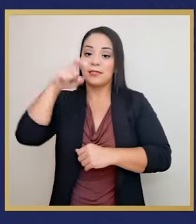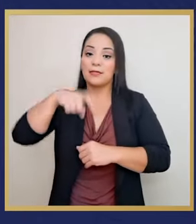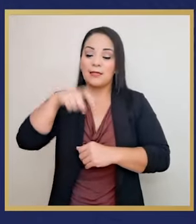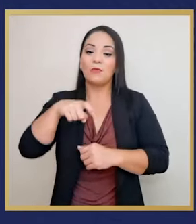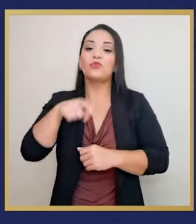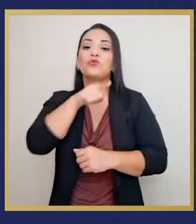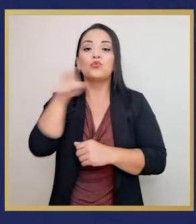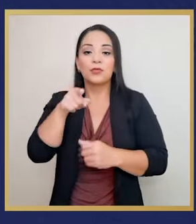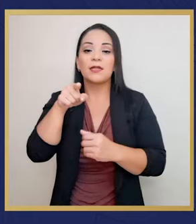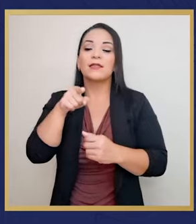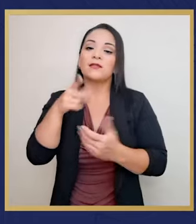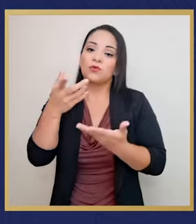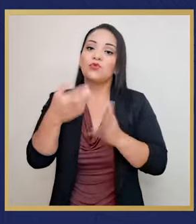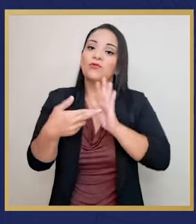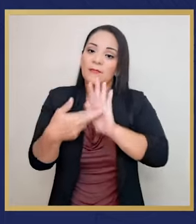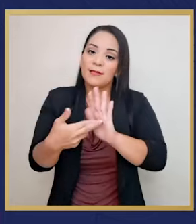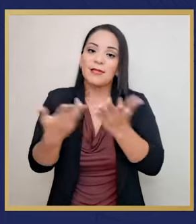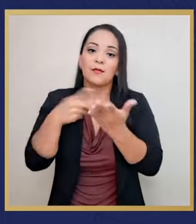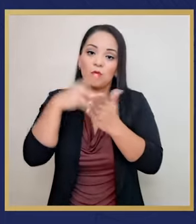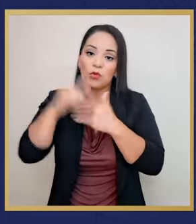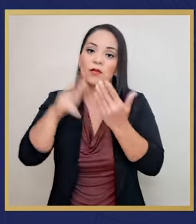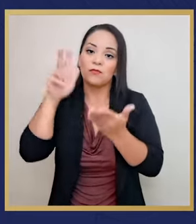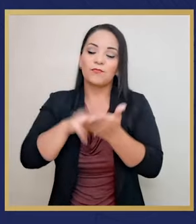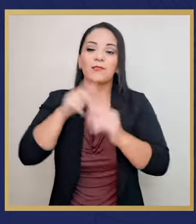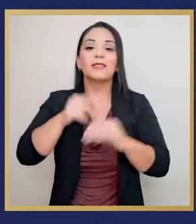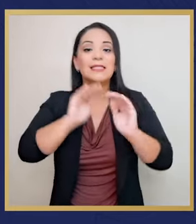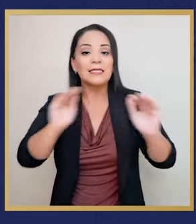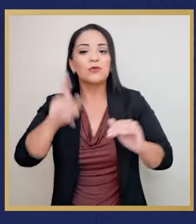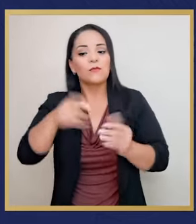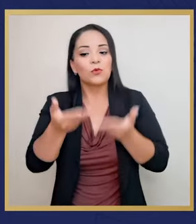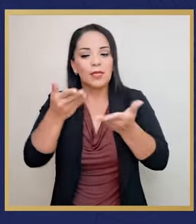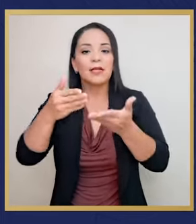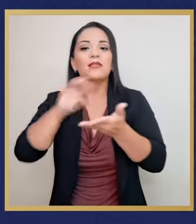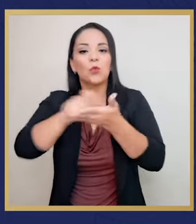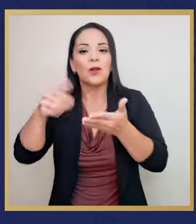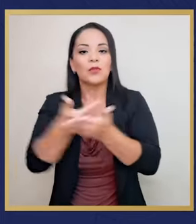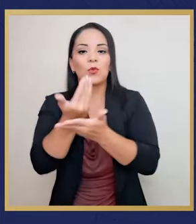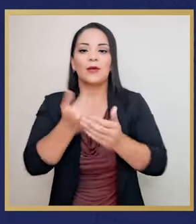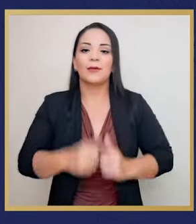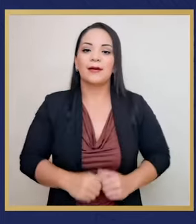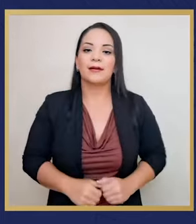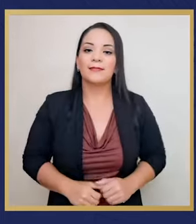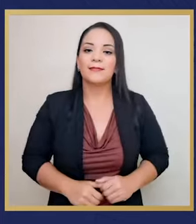necesitamos que nos representen con este proyecto. Los niños merecen una escuela nueva.